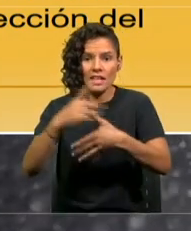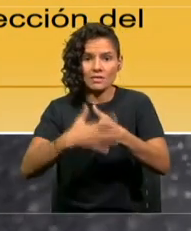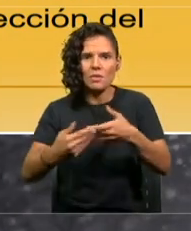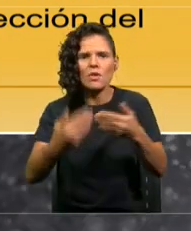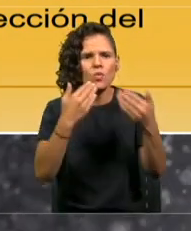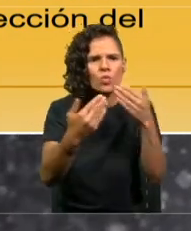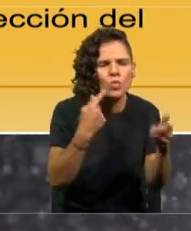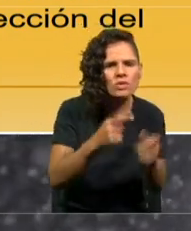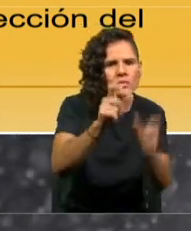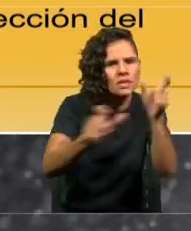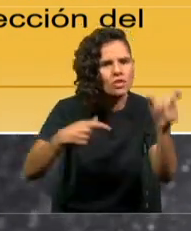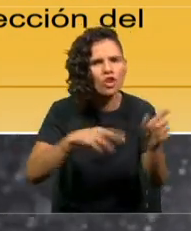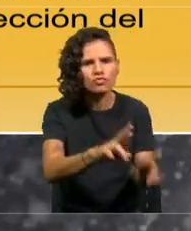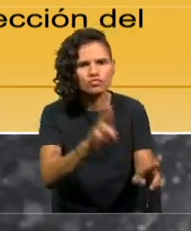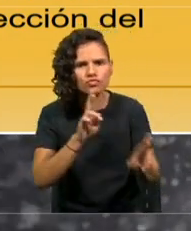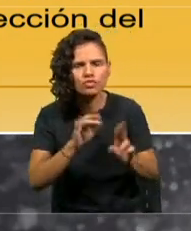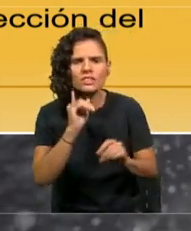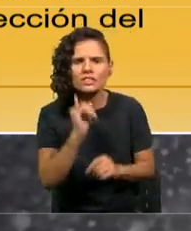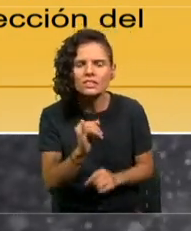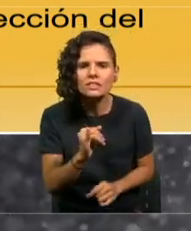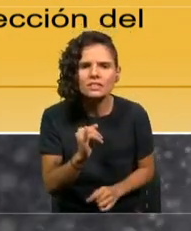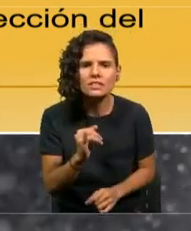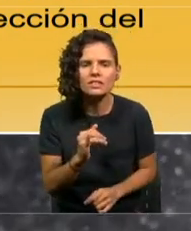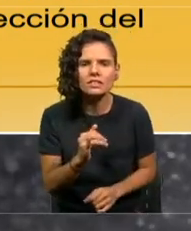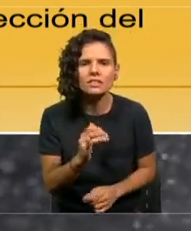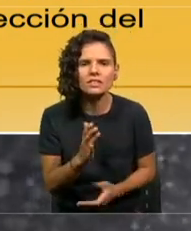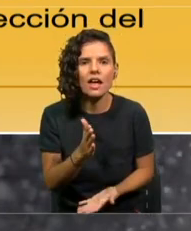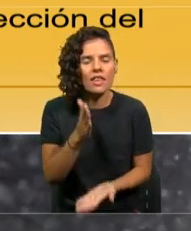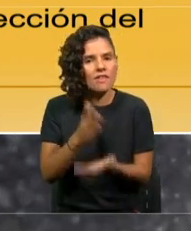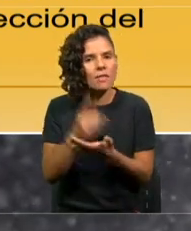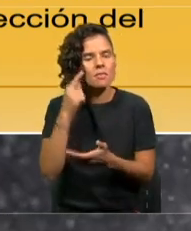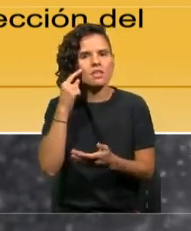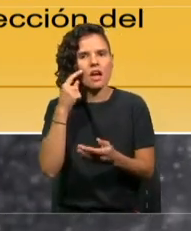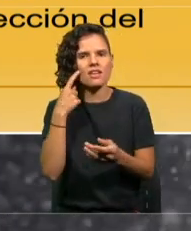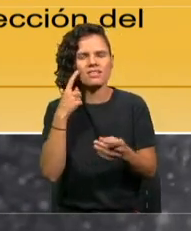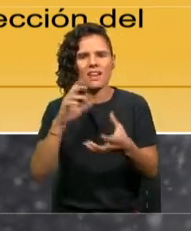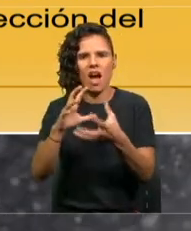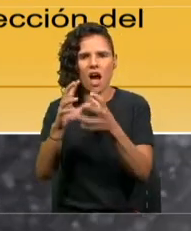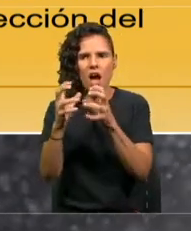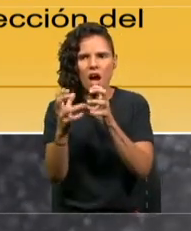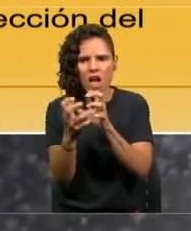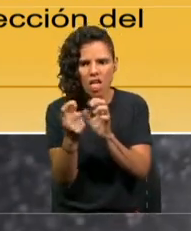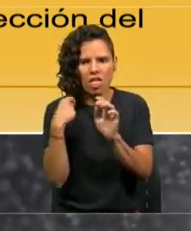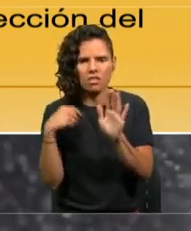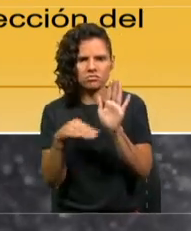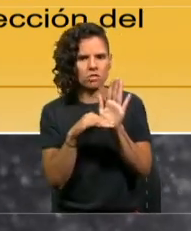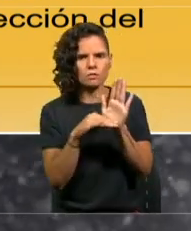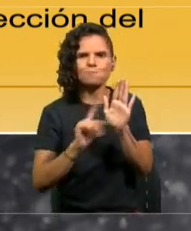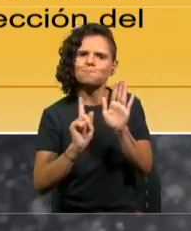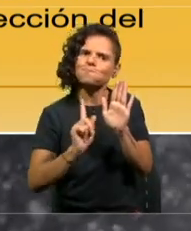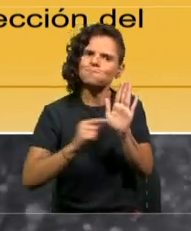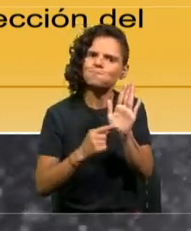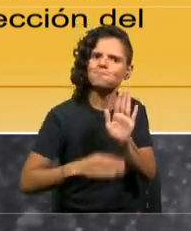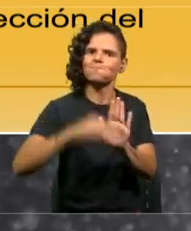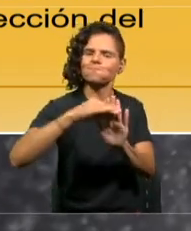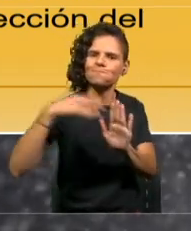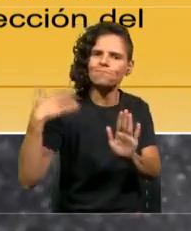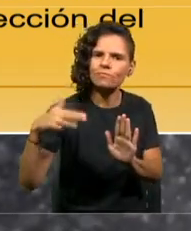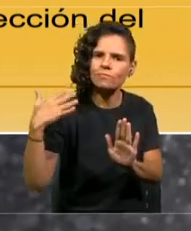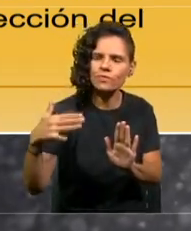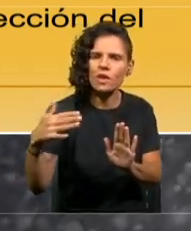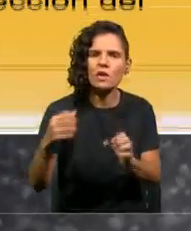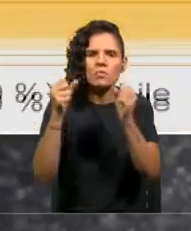todo el mundo dice que hay que darle prioridad al cambio climático a pesar de que pueda afectar incluso el